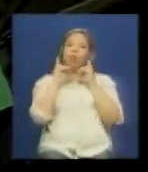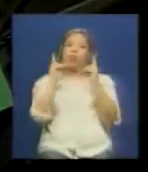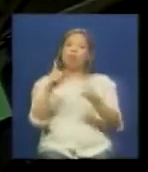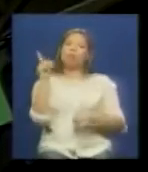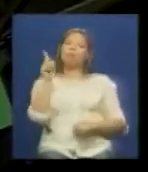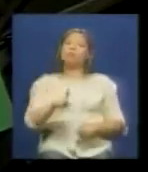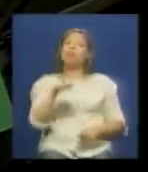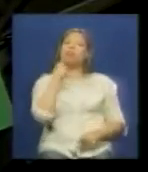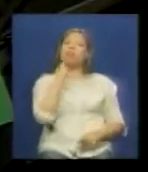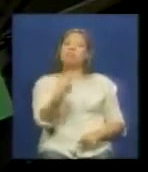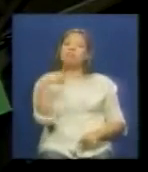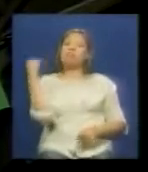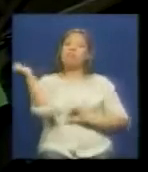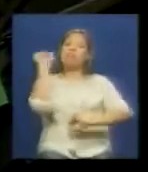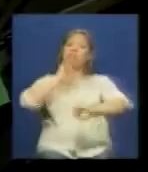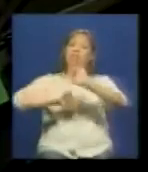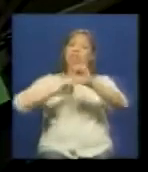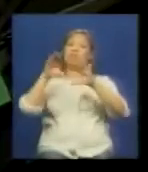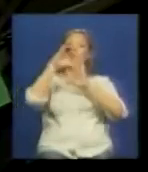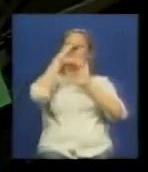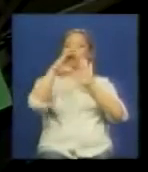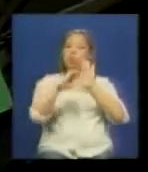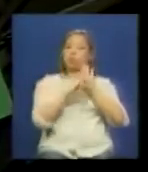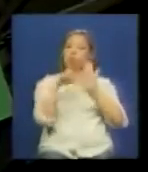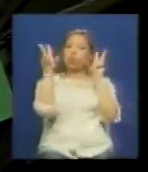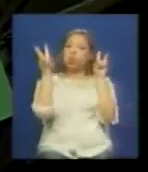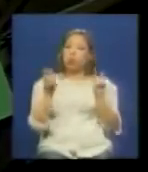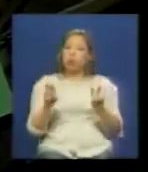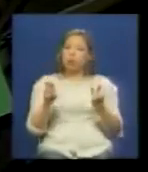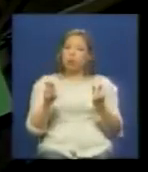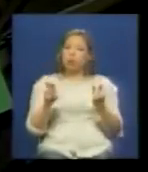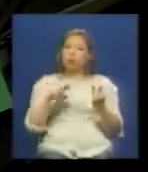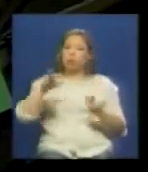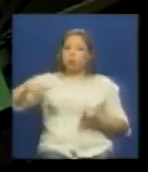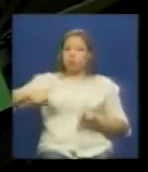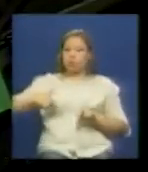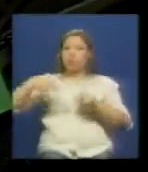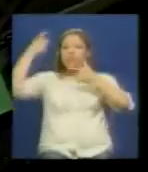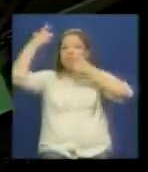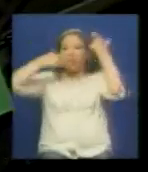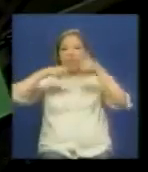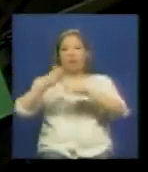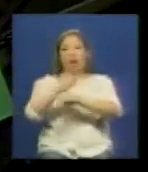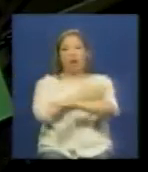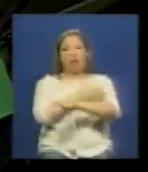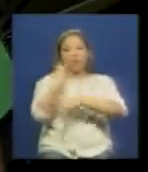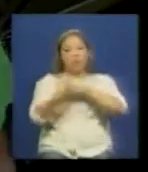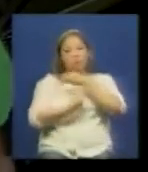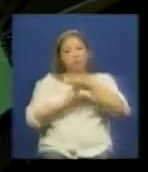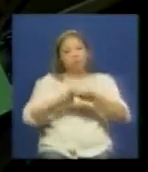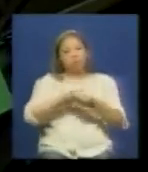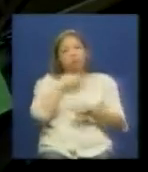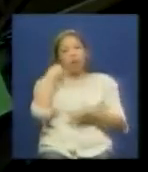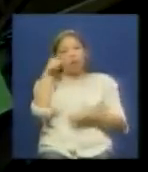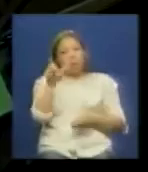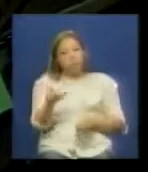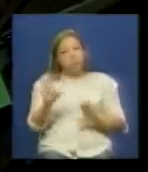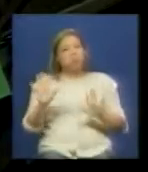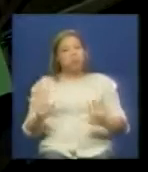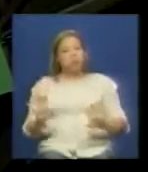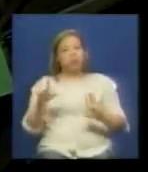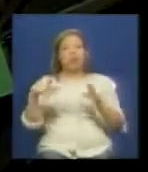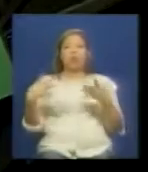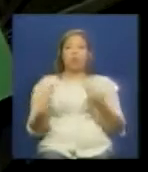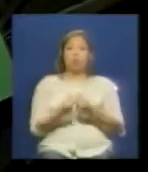PDVSA también se defiende desde una constitución que nos dejó nuestro comandante Chávez y además en construcción con